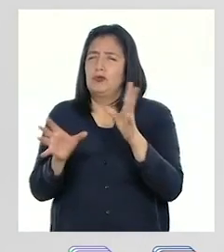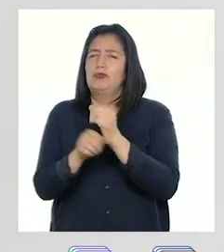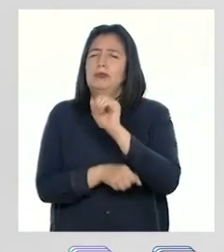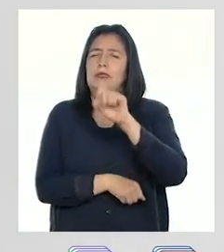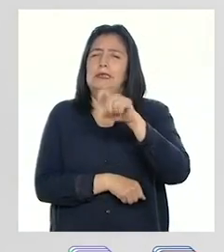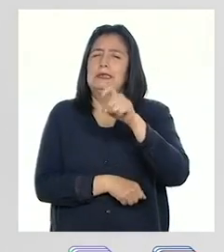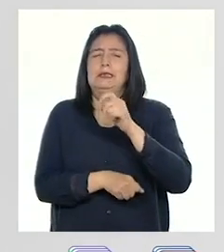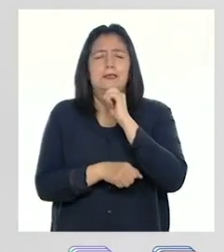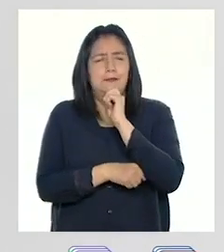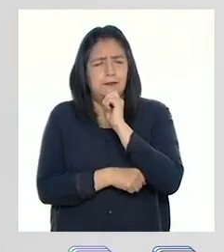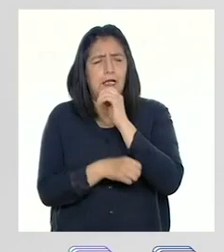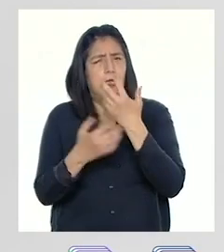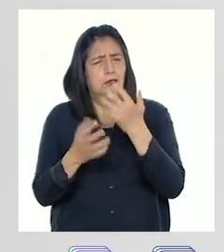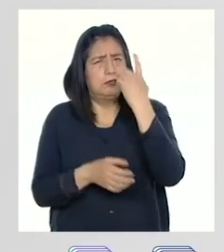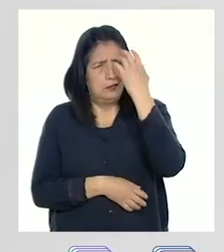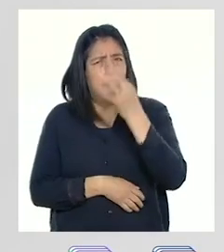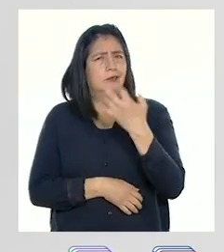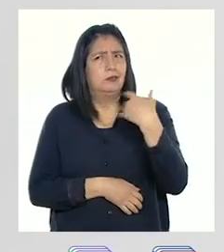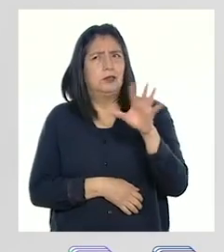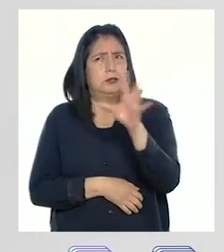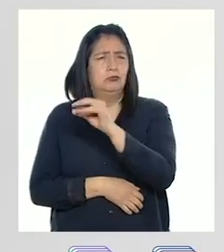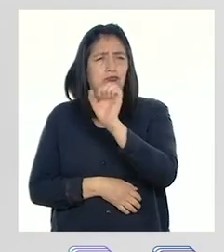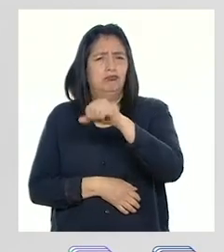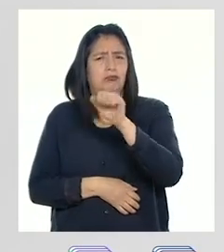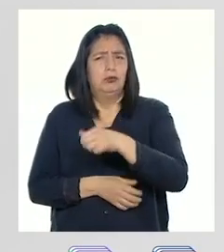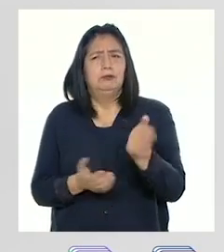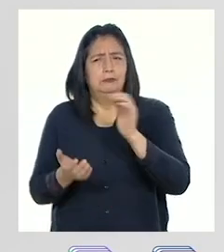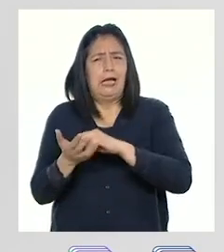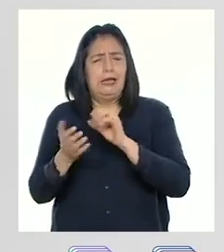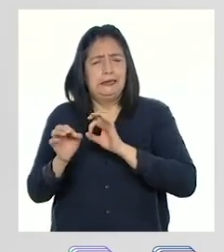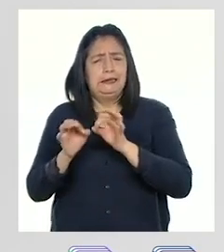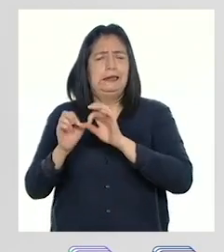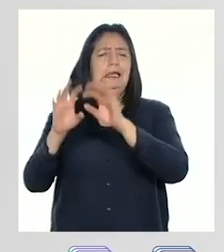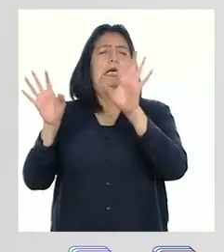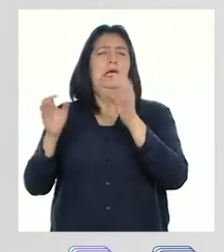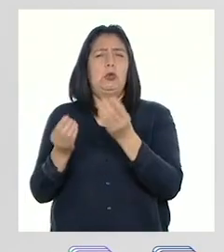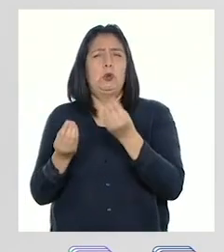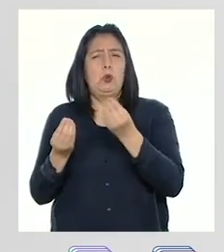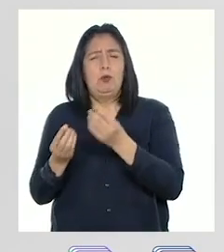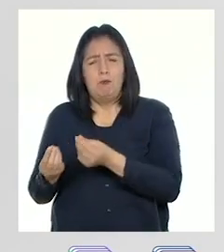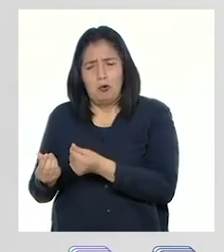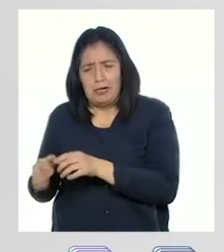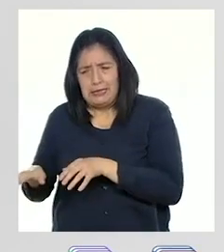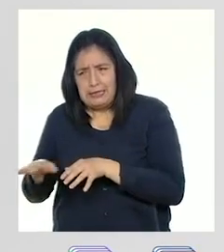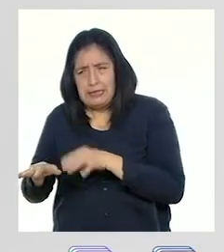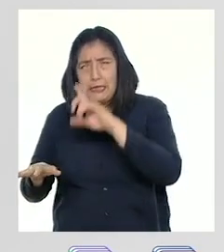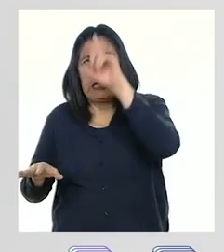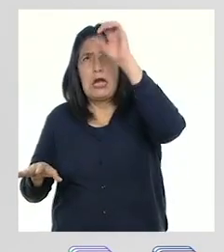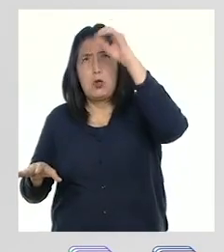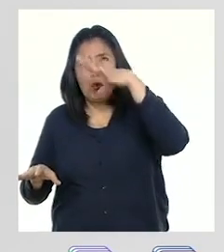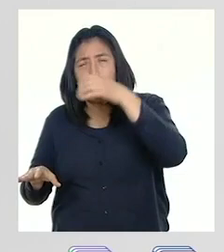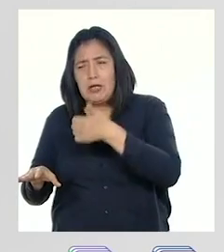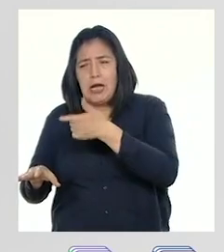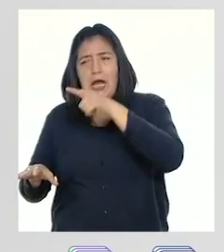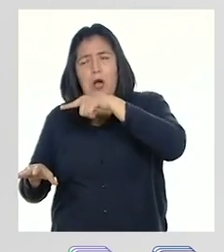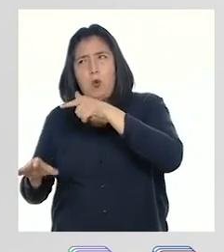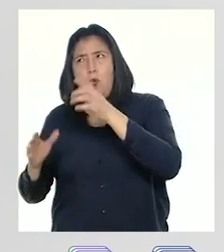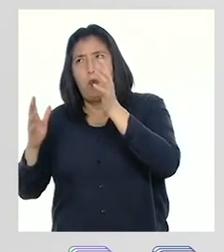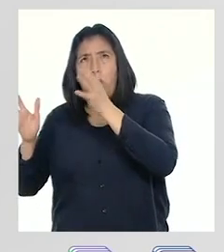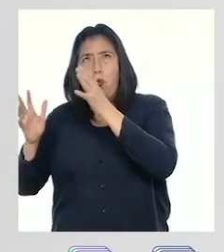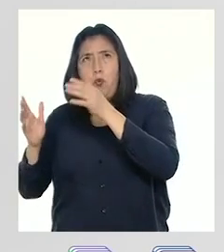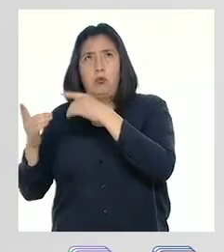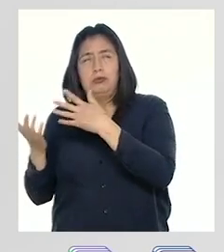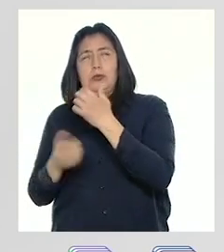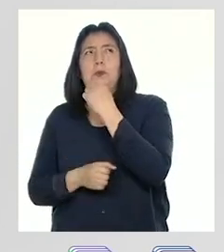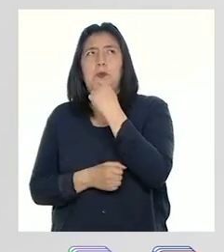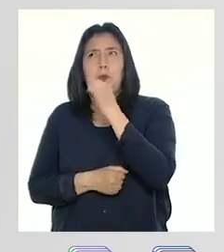muy necesario. Ahora creo que ya todas y todos tenemos mucho más claro cómo el tipo de suelo, la luz, la cantidad de agua y el clima, entre